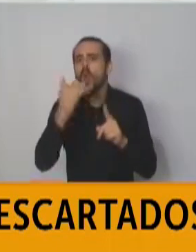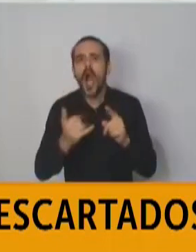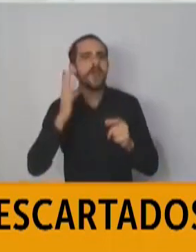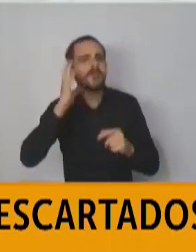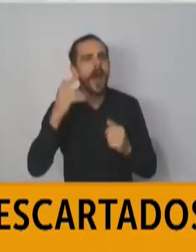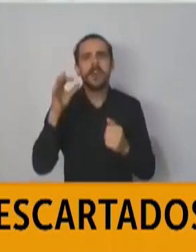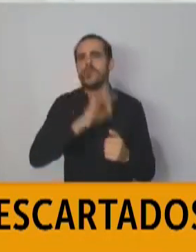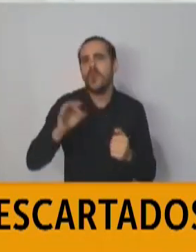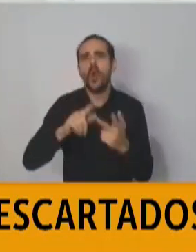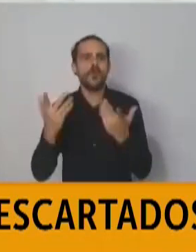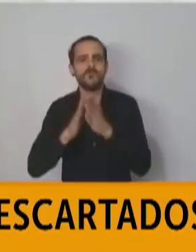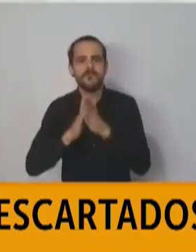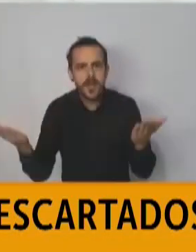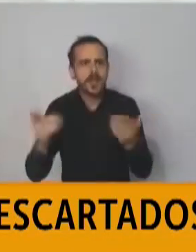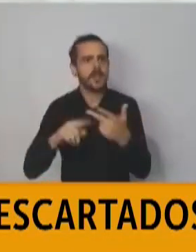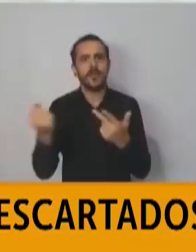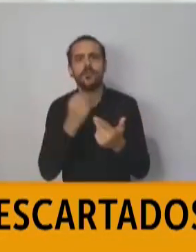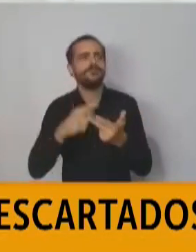nuestra propuesta a la casa, la familia.